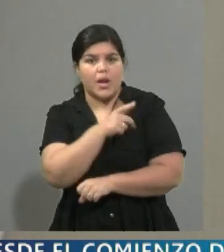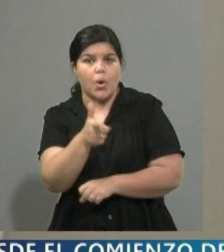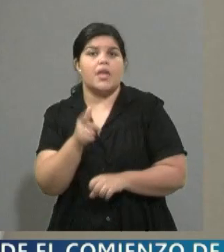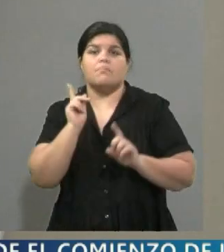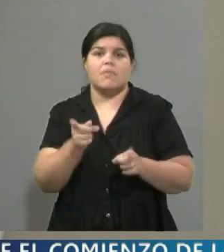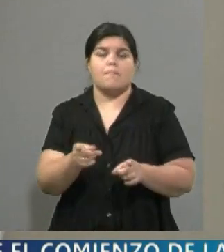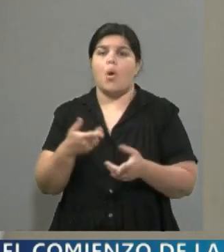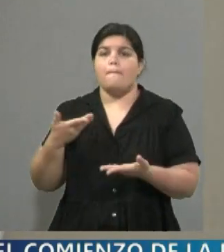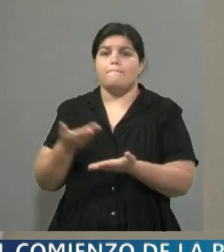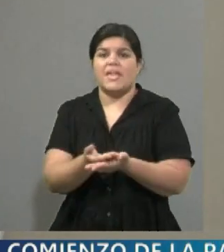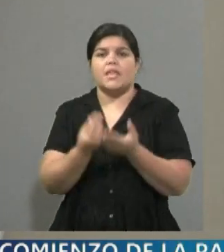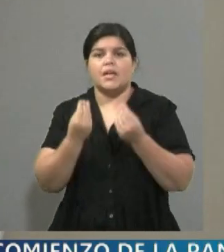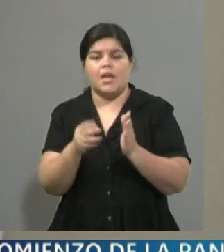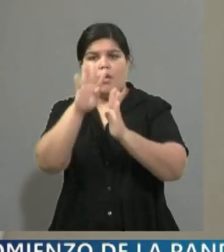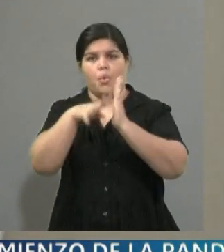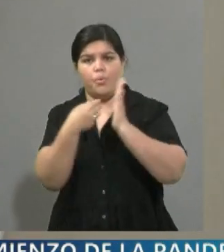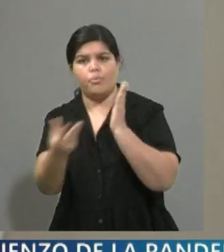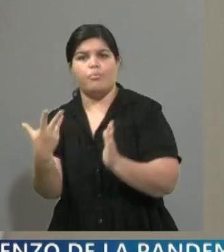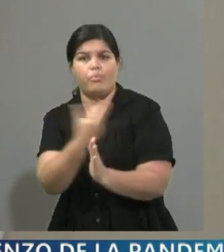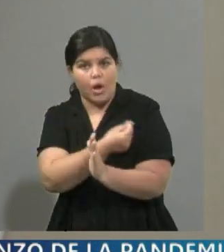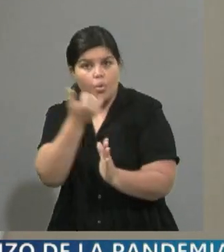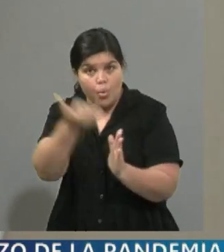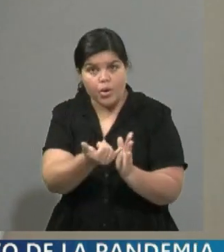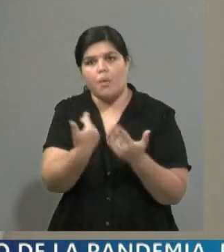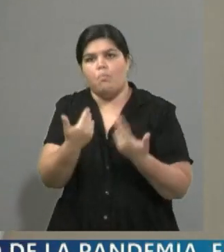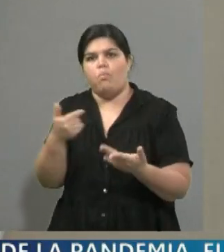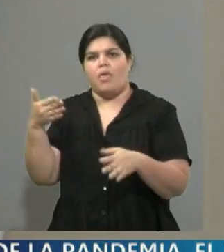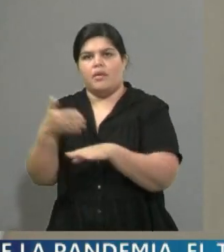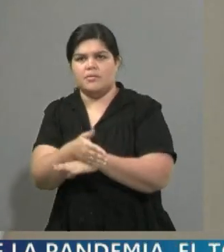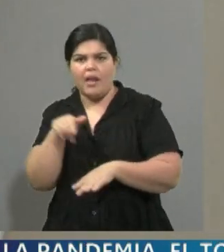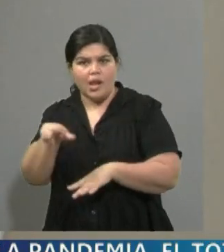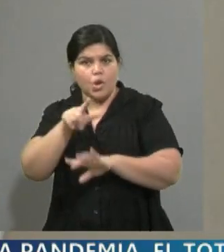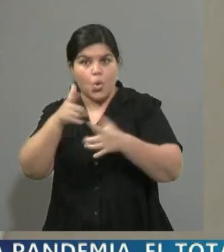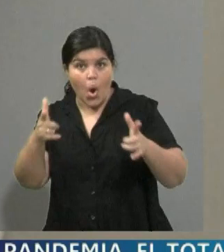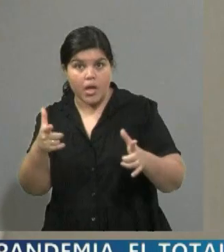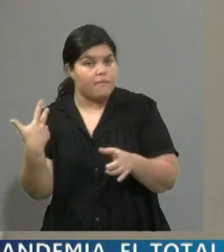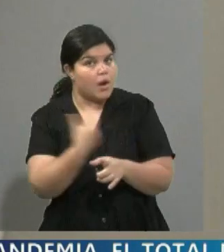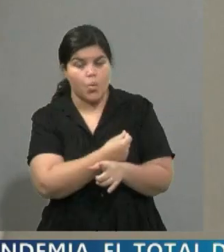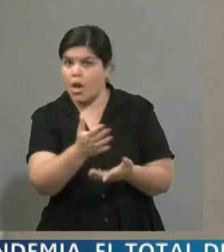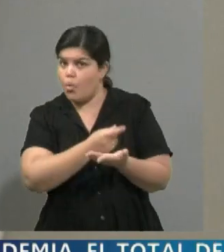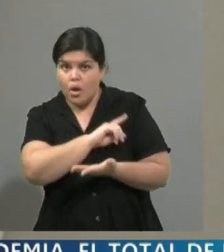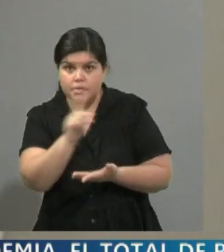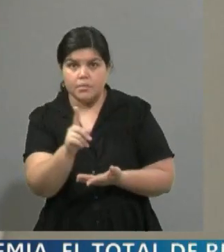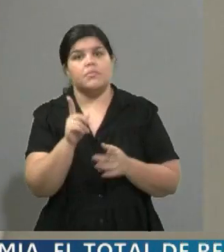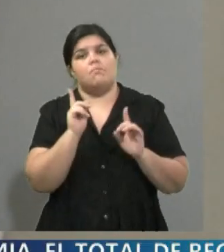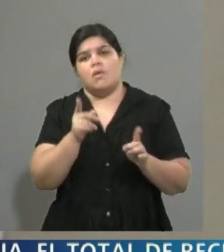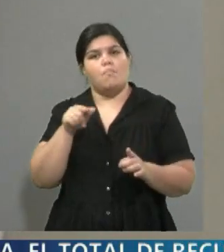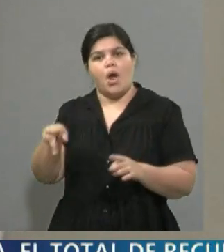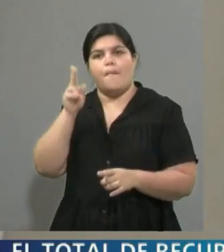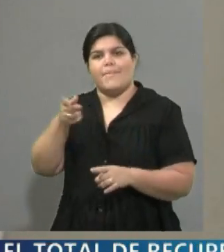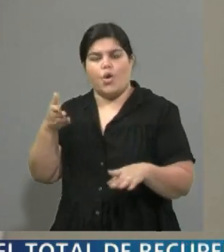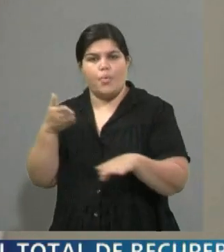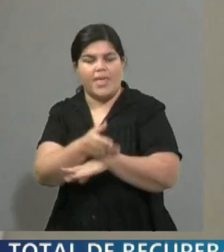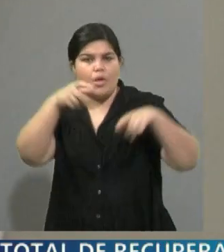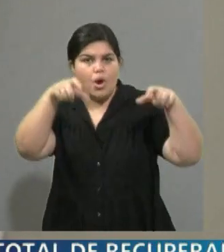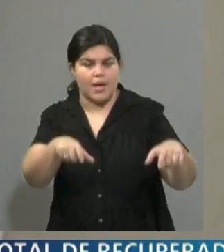que estuviera vacunado para poder ingresar a ver ese partido. Digo, él está convencido de que es una manera, la que él